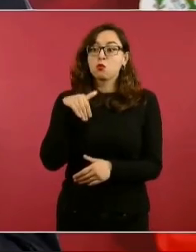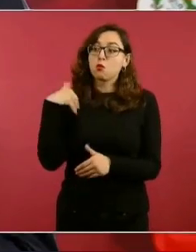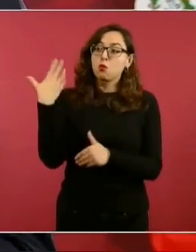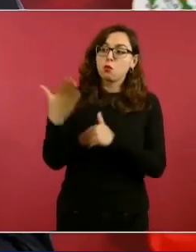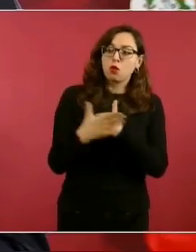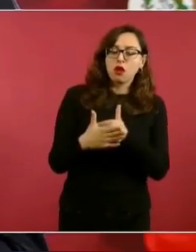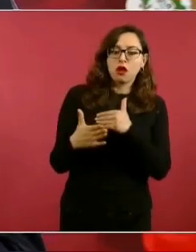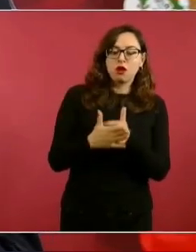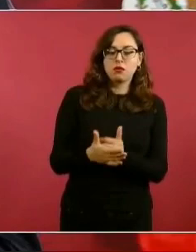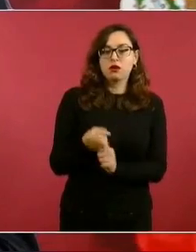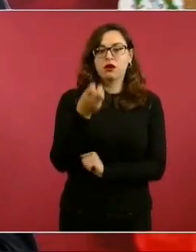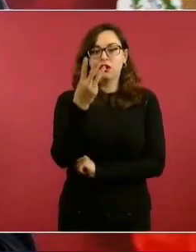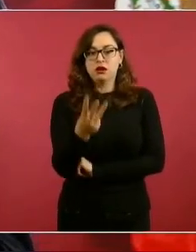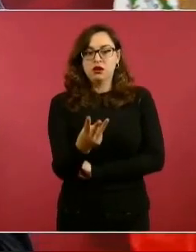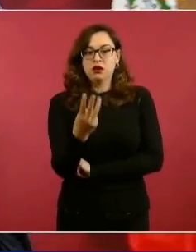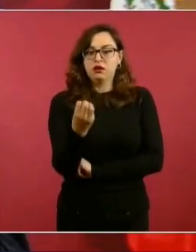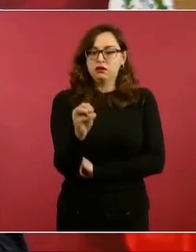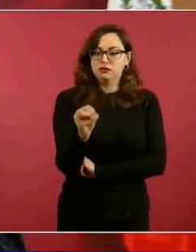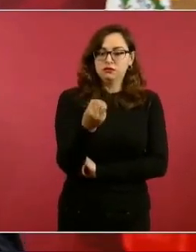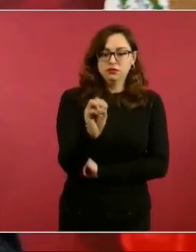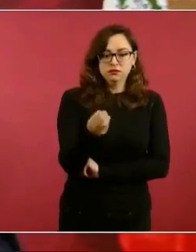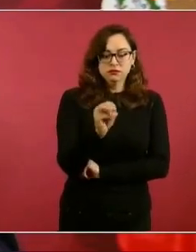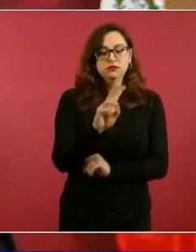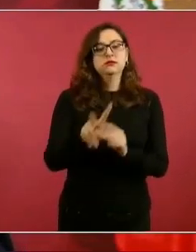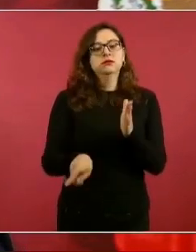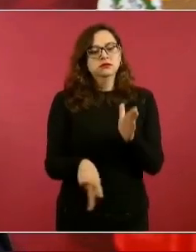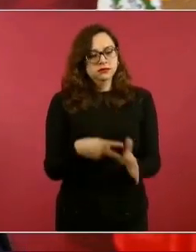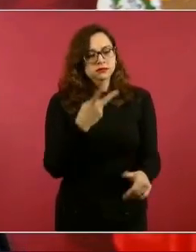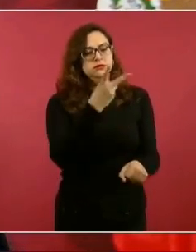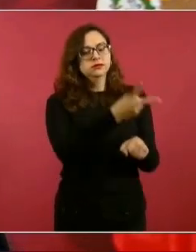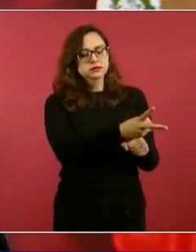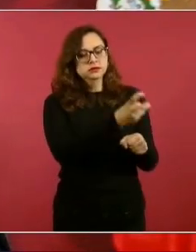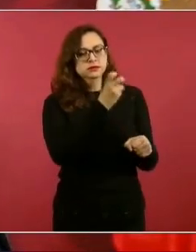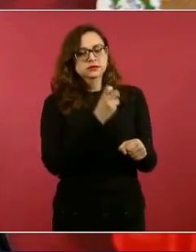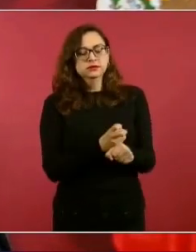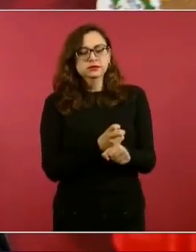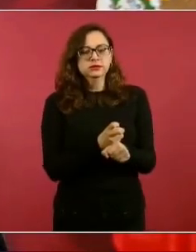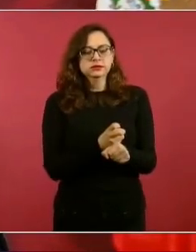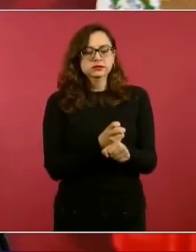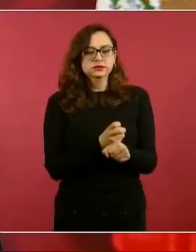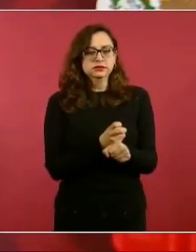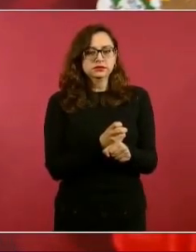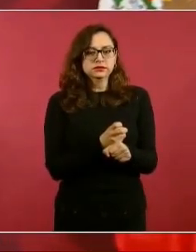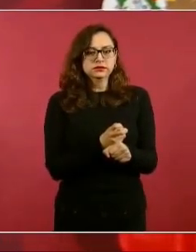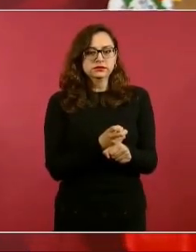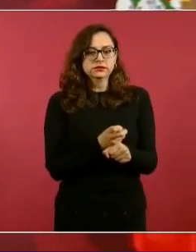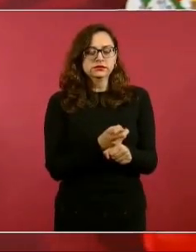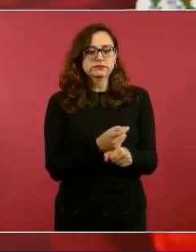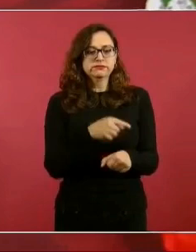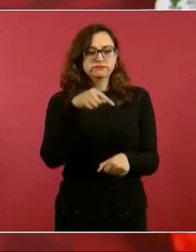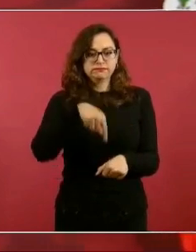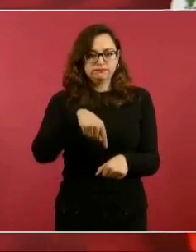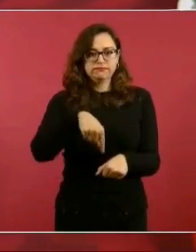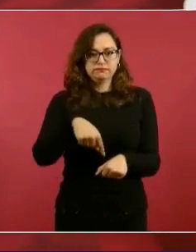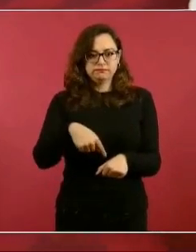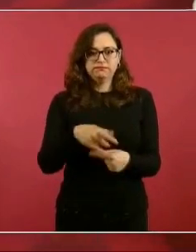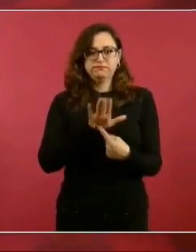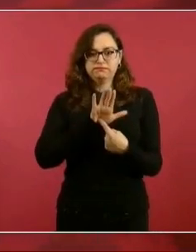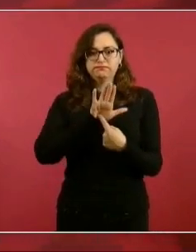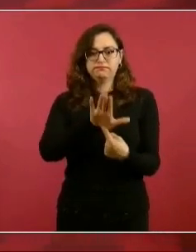los invité para que vengan con ustedes